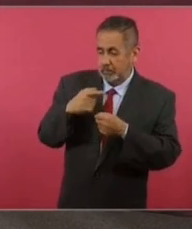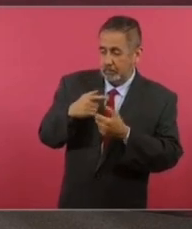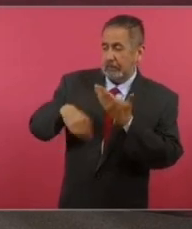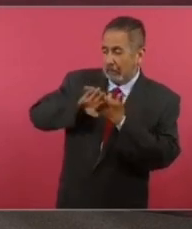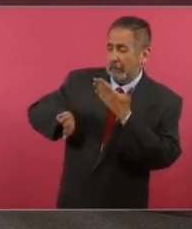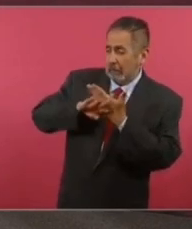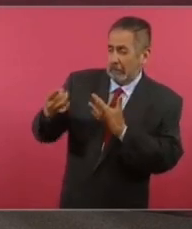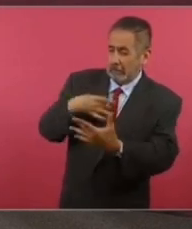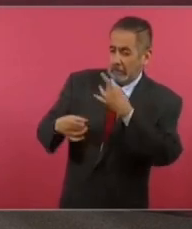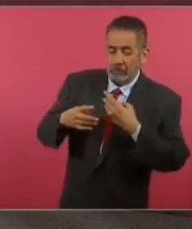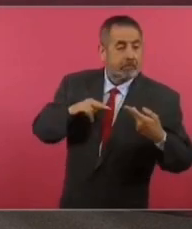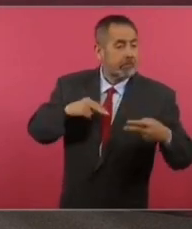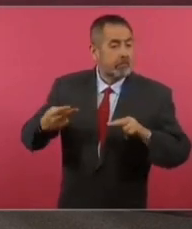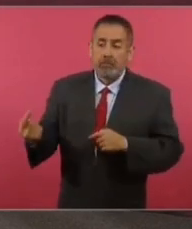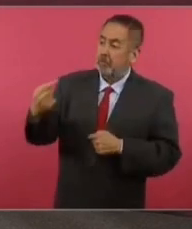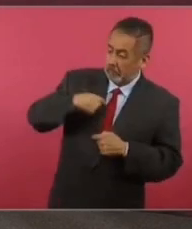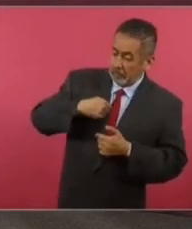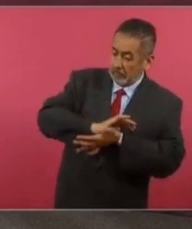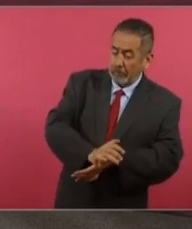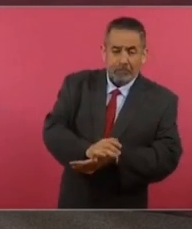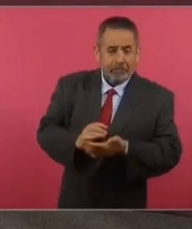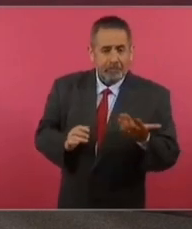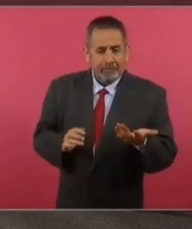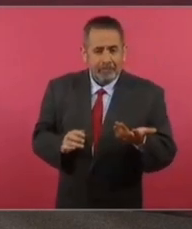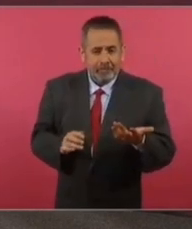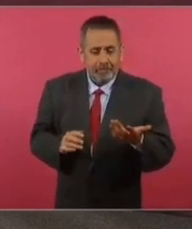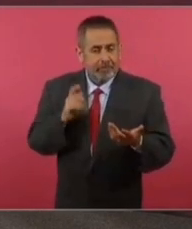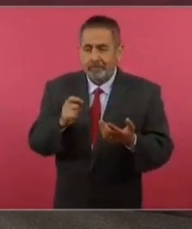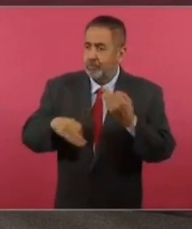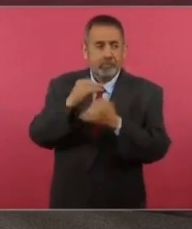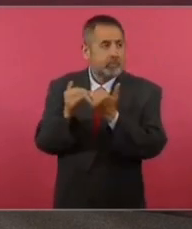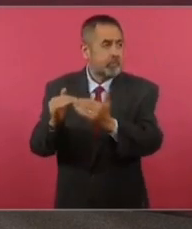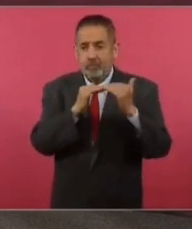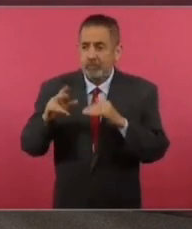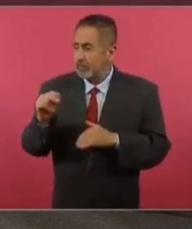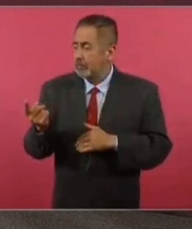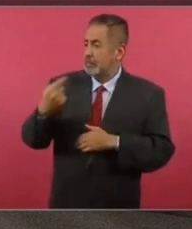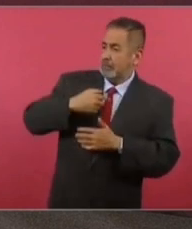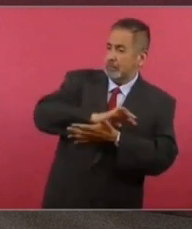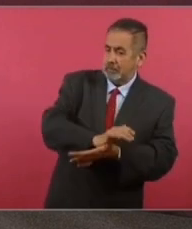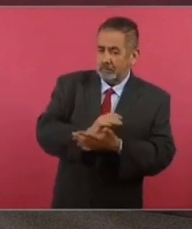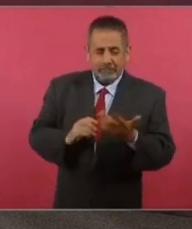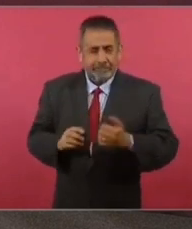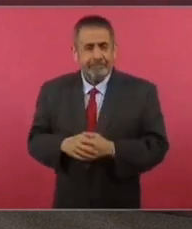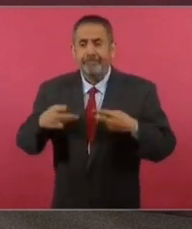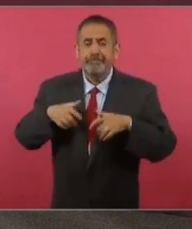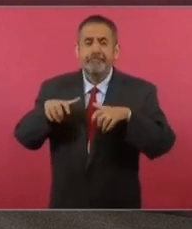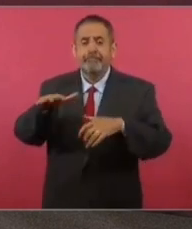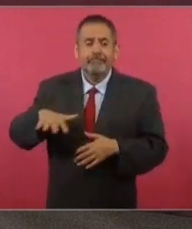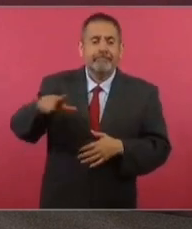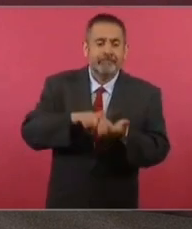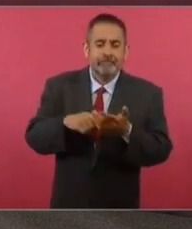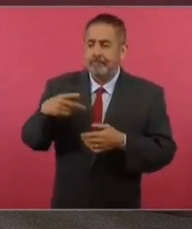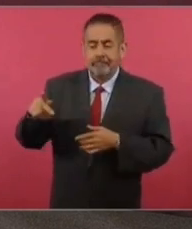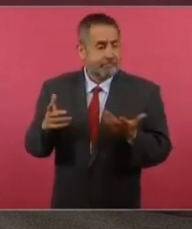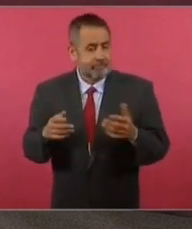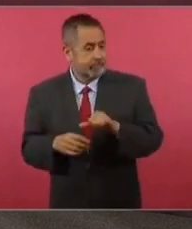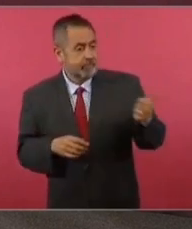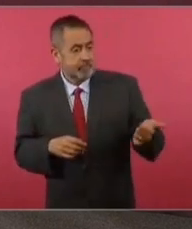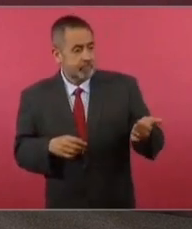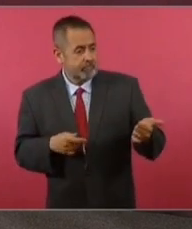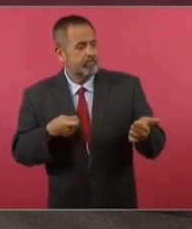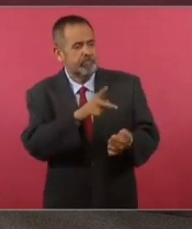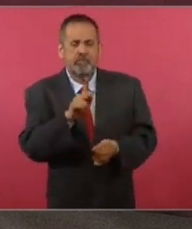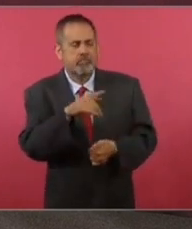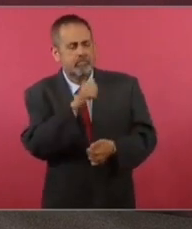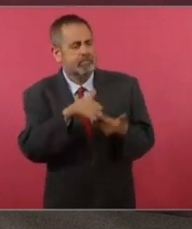Porque es una discriminación inversa lo que la hizo. Porque aquí no todos somos iguales. El pueblo es él, y los demás, ni a pueblo